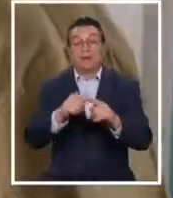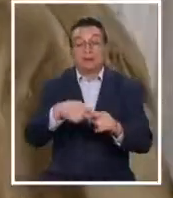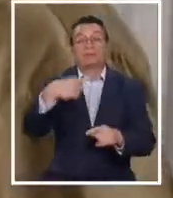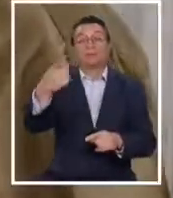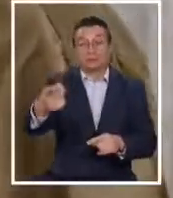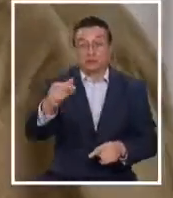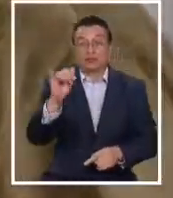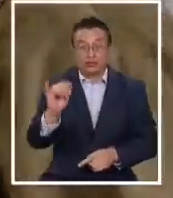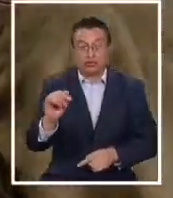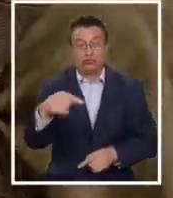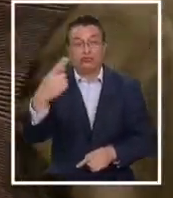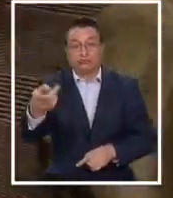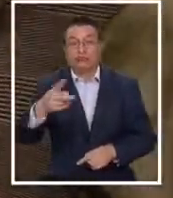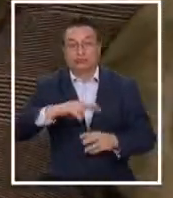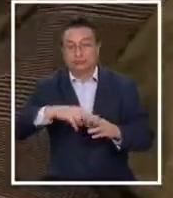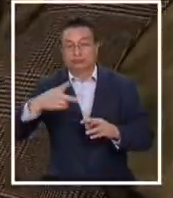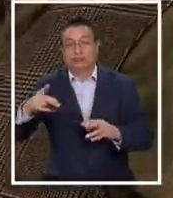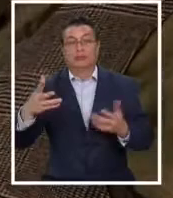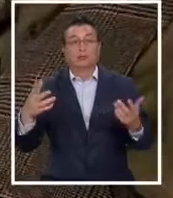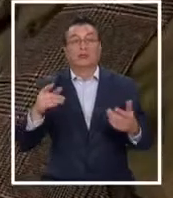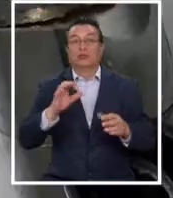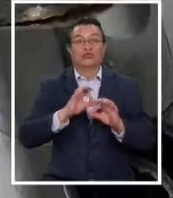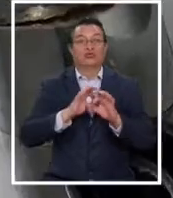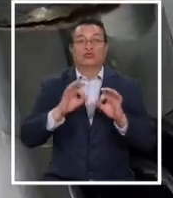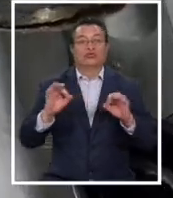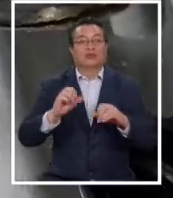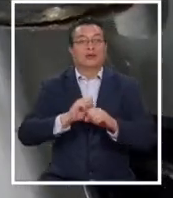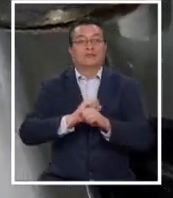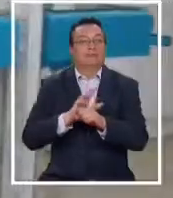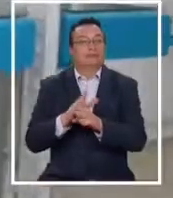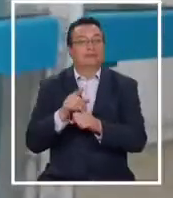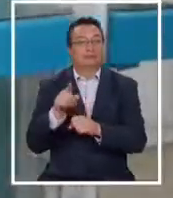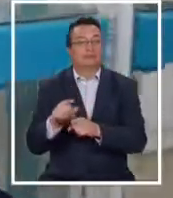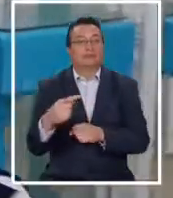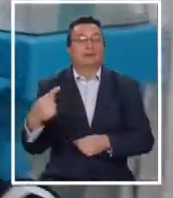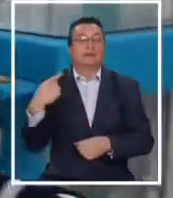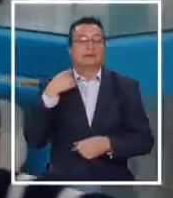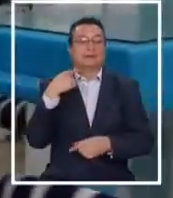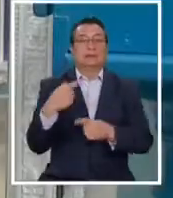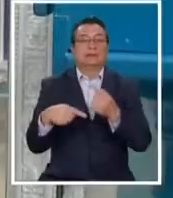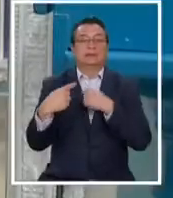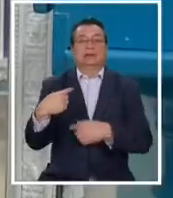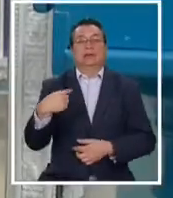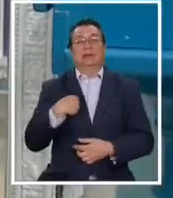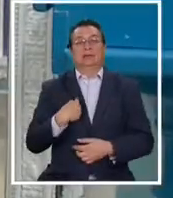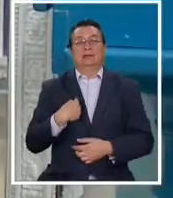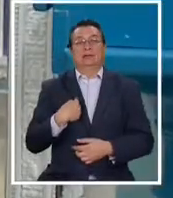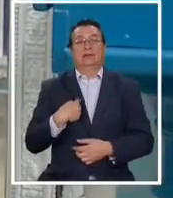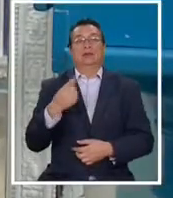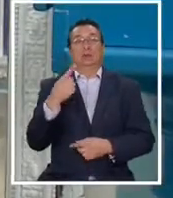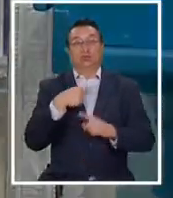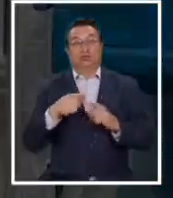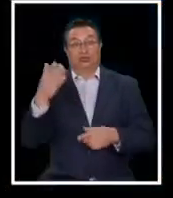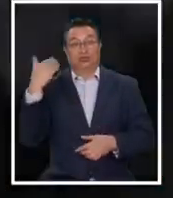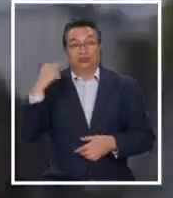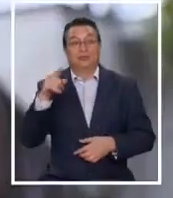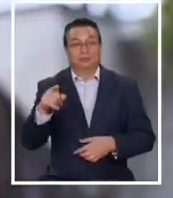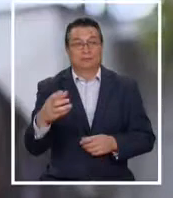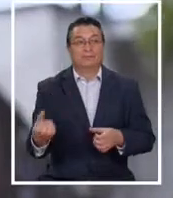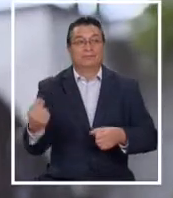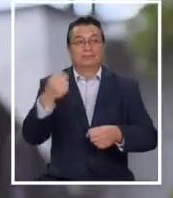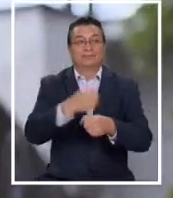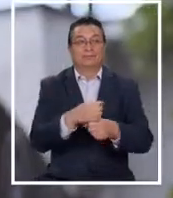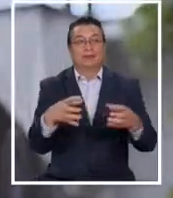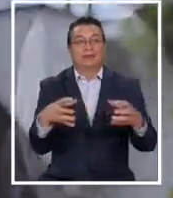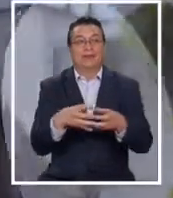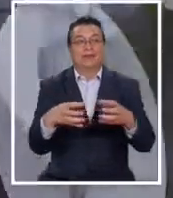el otro de allá. Pero entonces nunca el virus había sido el que le tocaba a él. Hasta hace algunas semanas formaría parte